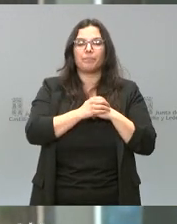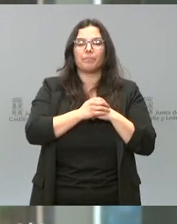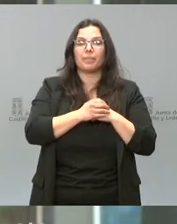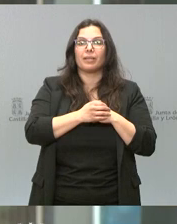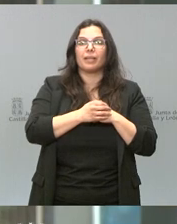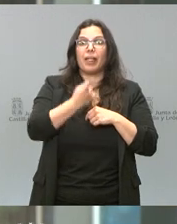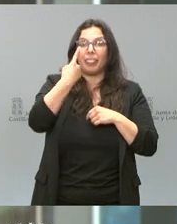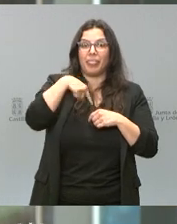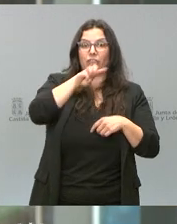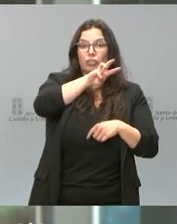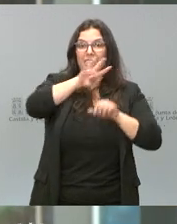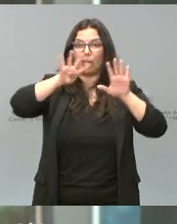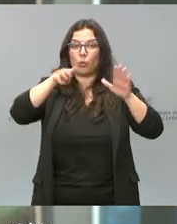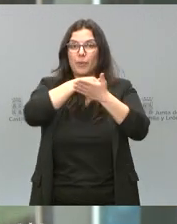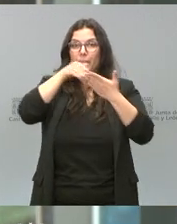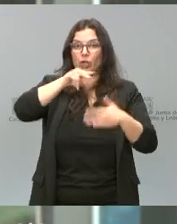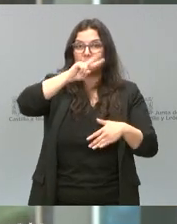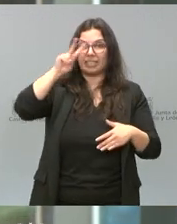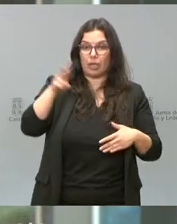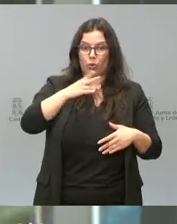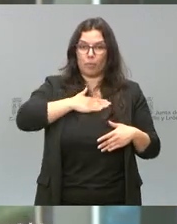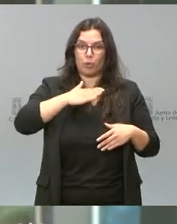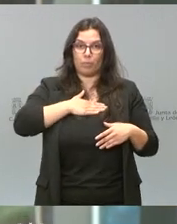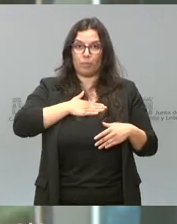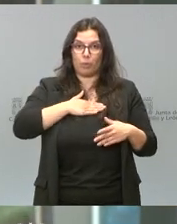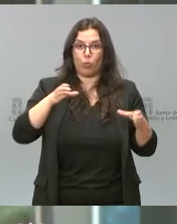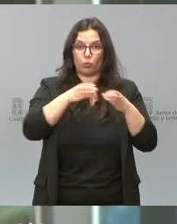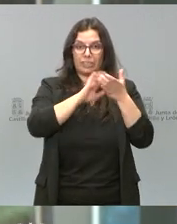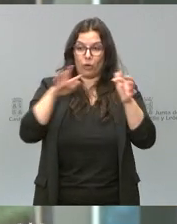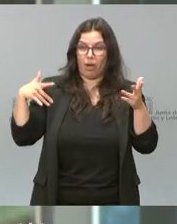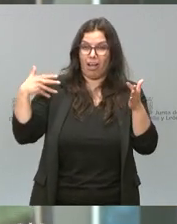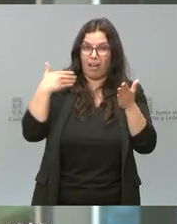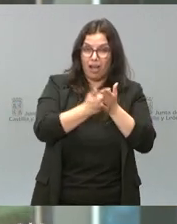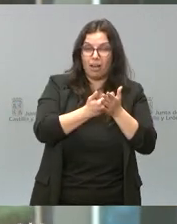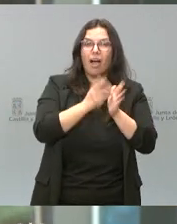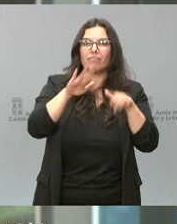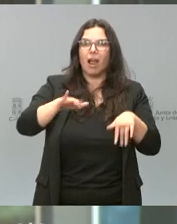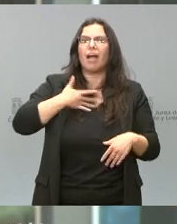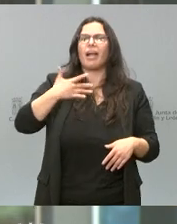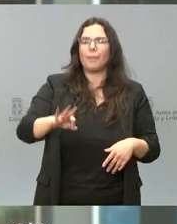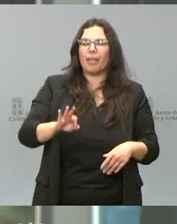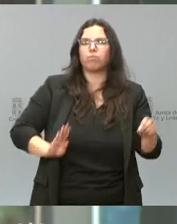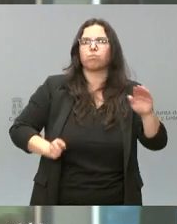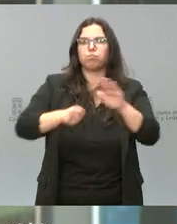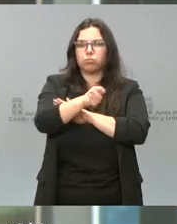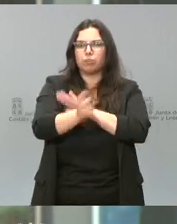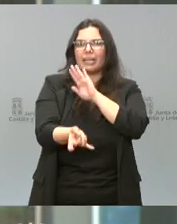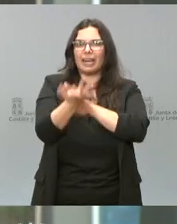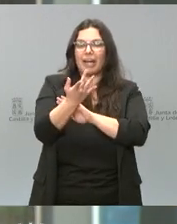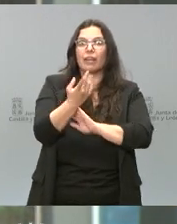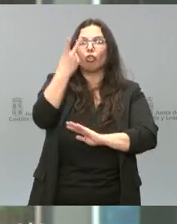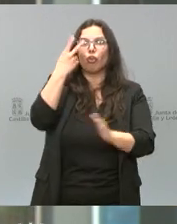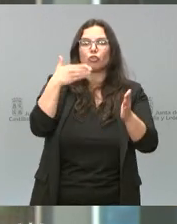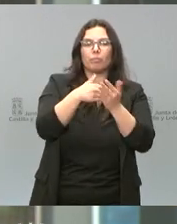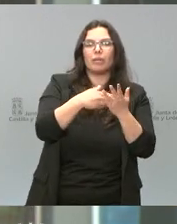139 millones de euros que ha aportado desde la Junta, hemos sido capaces de generar una inversión de 2